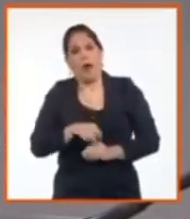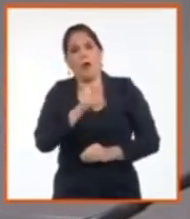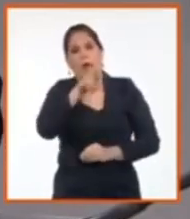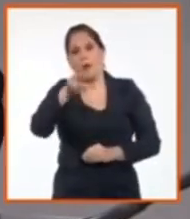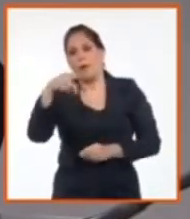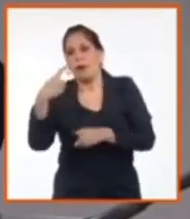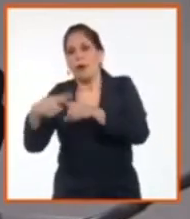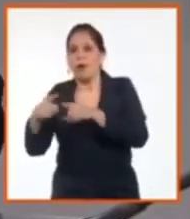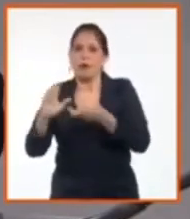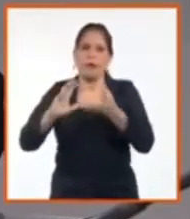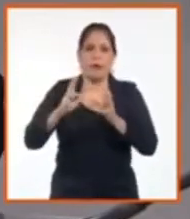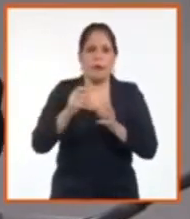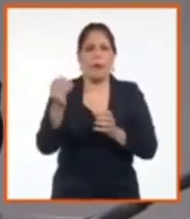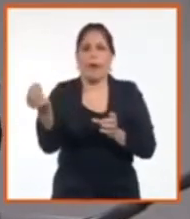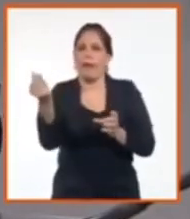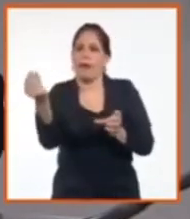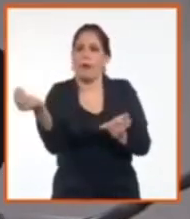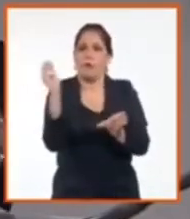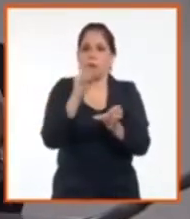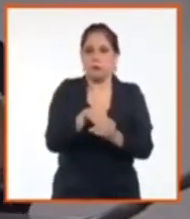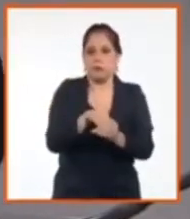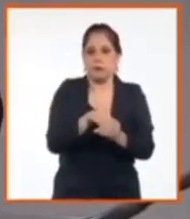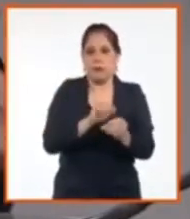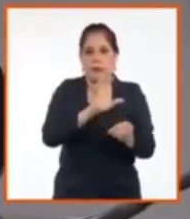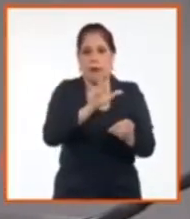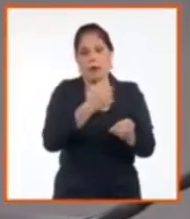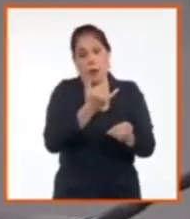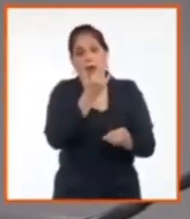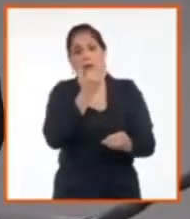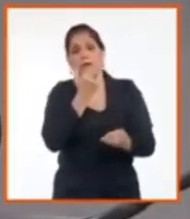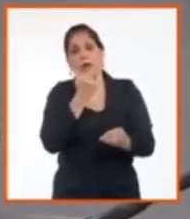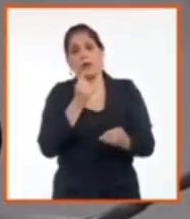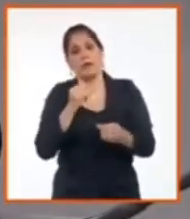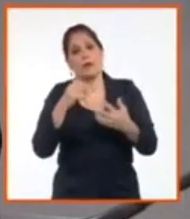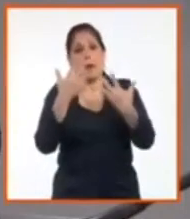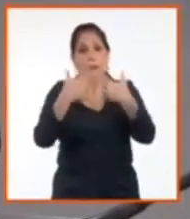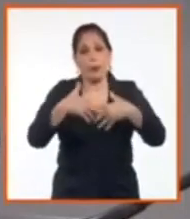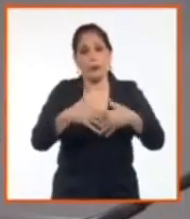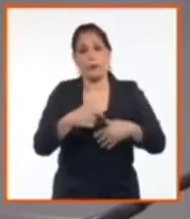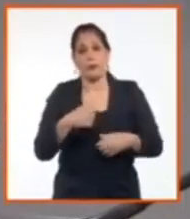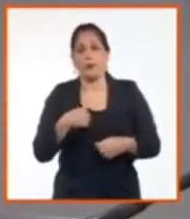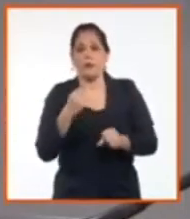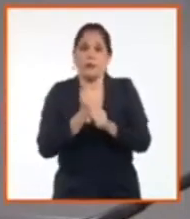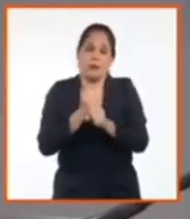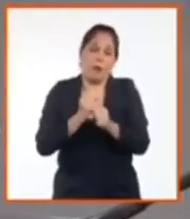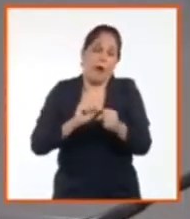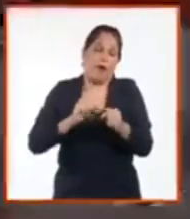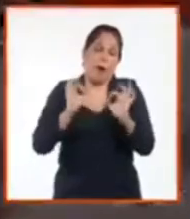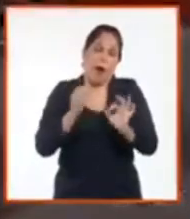nos demora, todo eso es tiempo que nos afecta a las proyecciones y el esquema de trabajo que tenemos en nuestros planes operativos, ¿no?